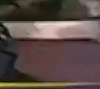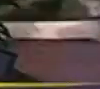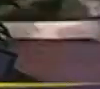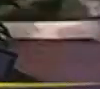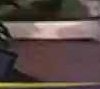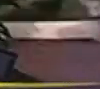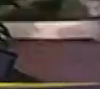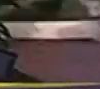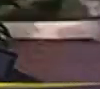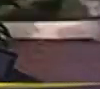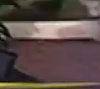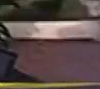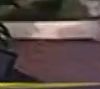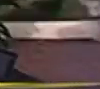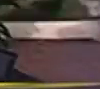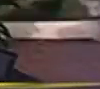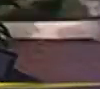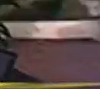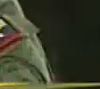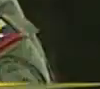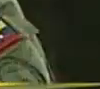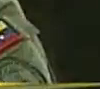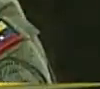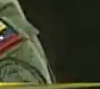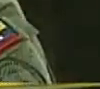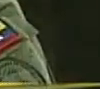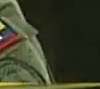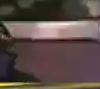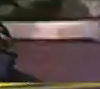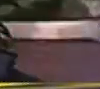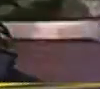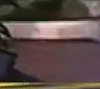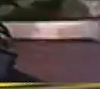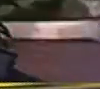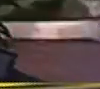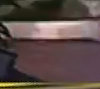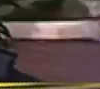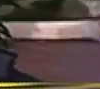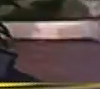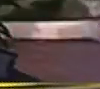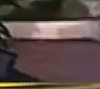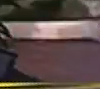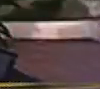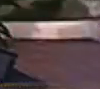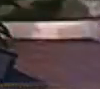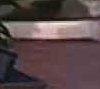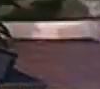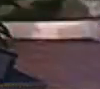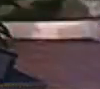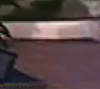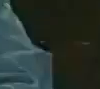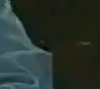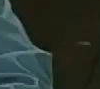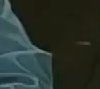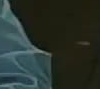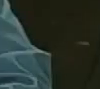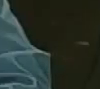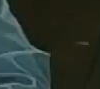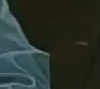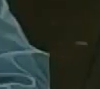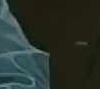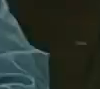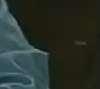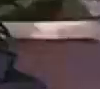Mervin Maldonado, el almirante Remigio Ceballos, compañero Ricardo Menéndez, la compañera Gabriela Jiménez,